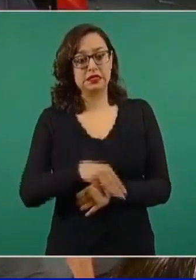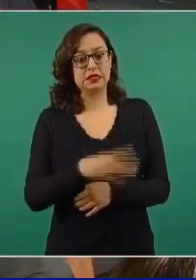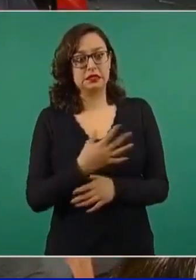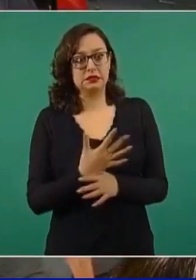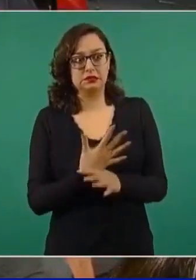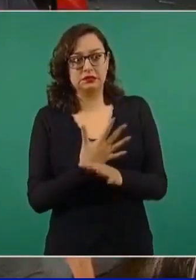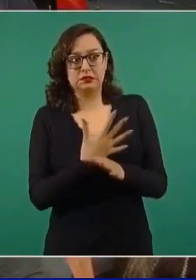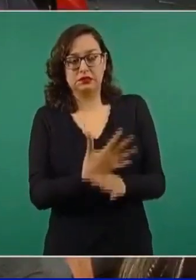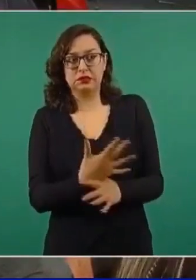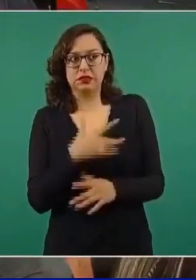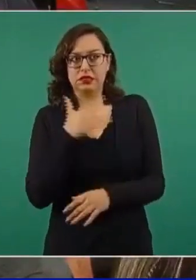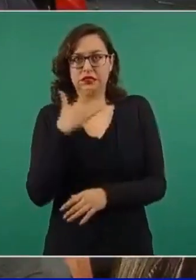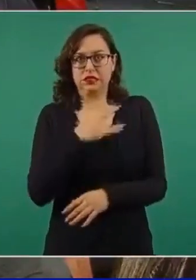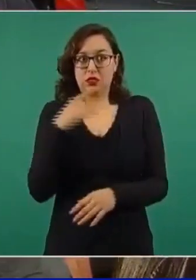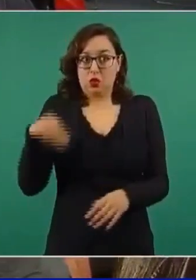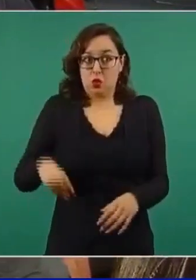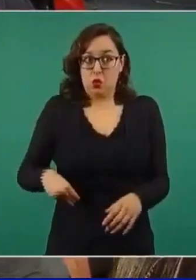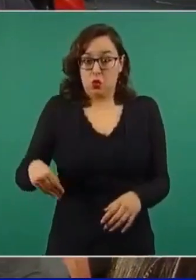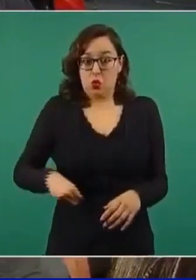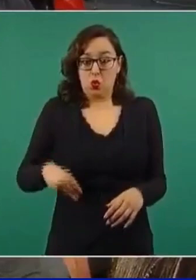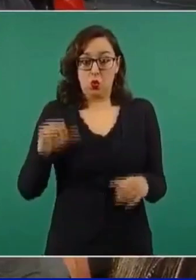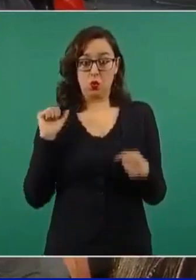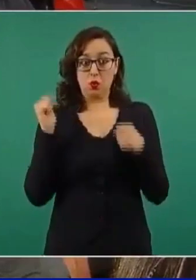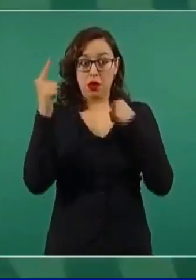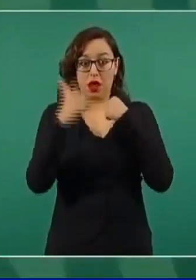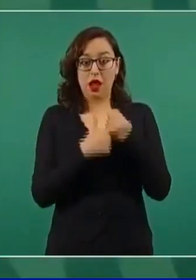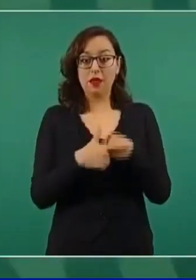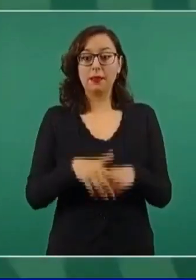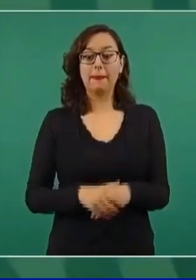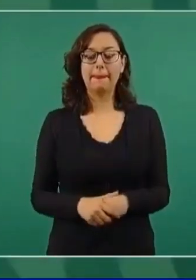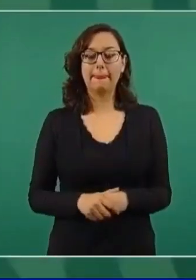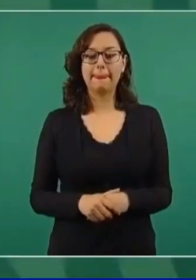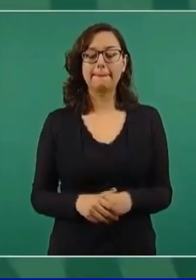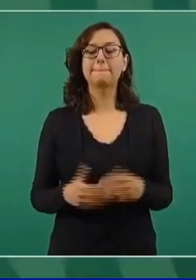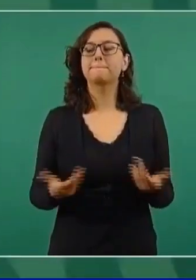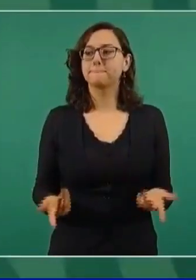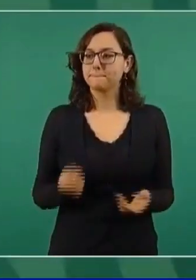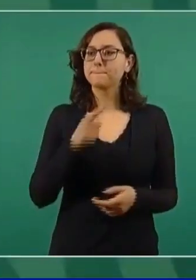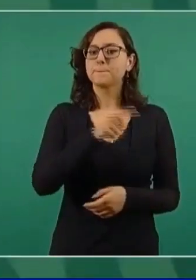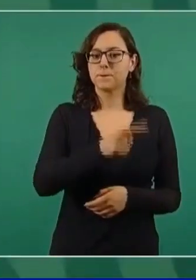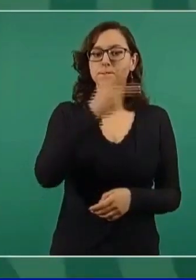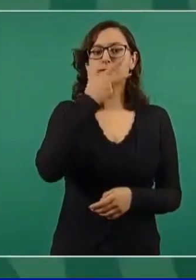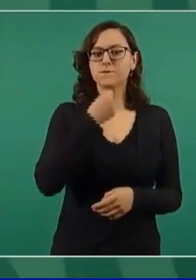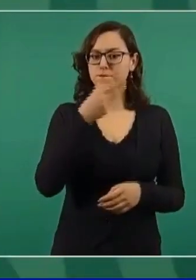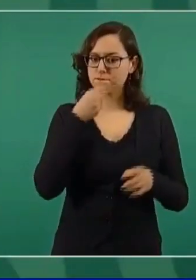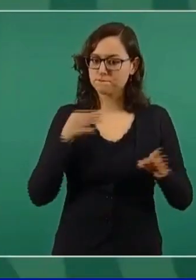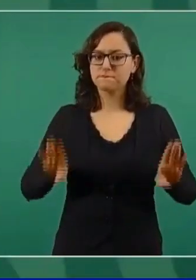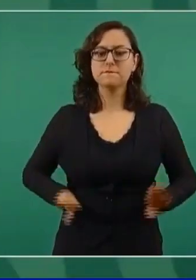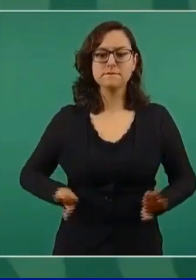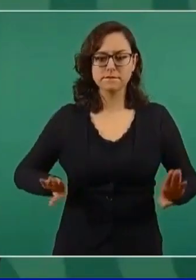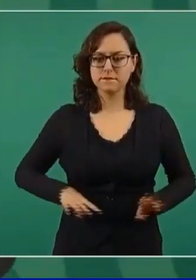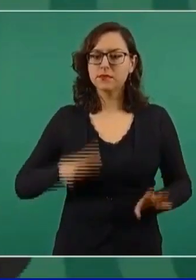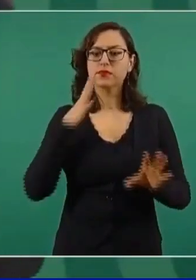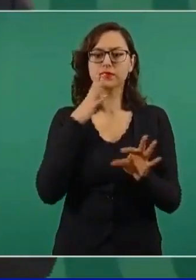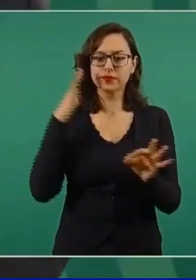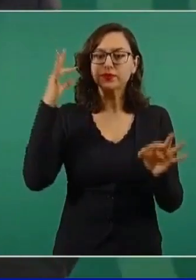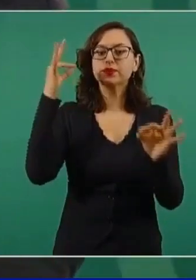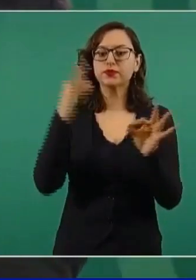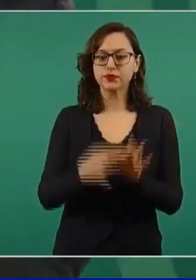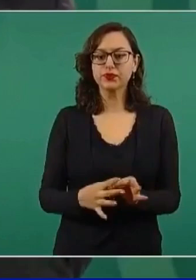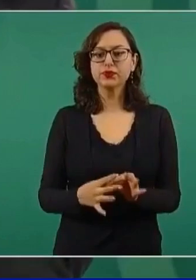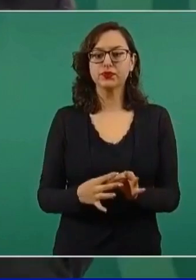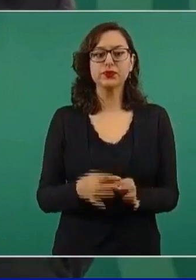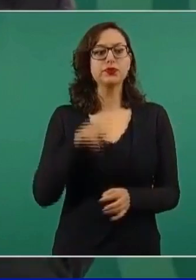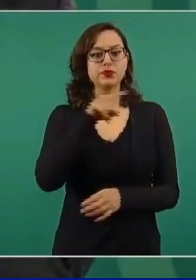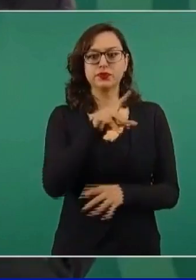esta responsabilidad porque estuvo a su cargo. Carlos Slim es un hombre responsable. Y es un empresario con